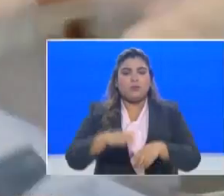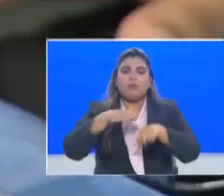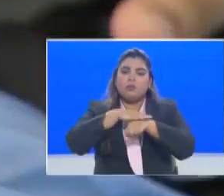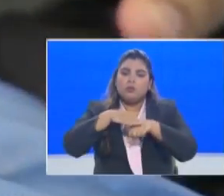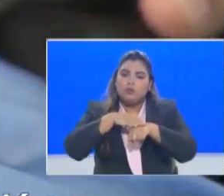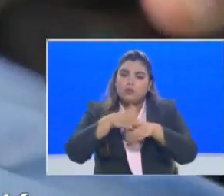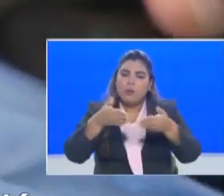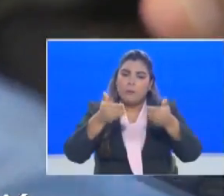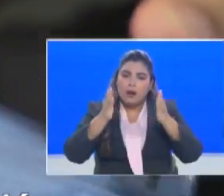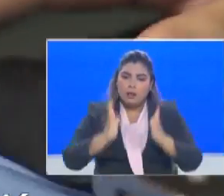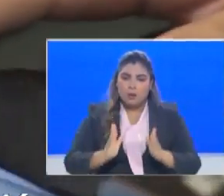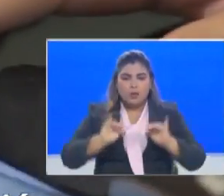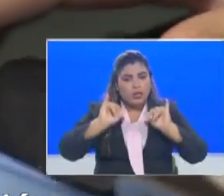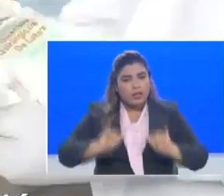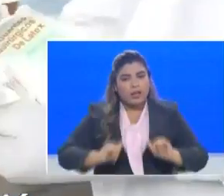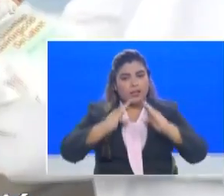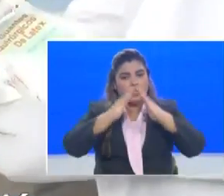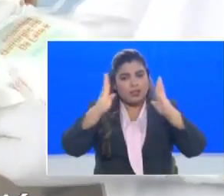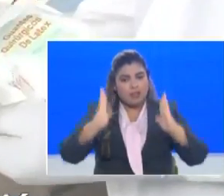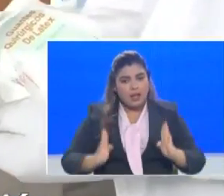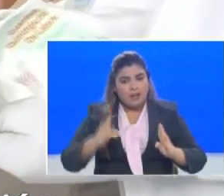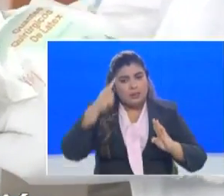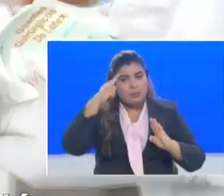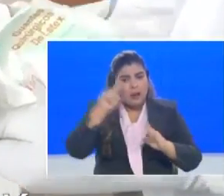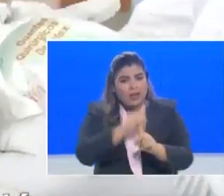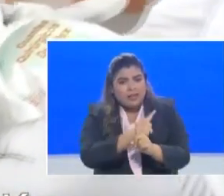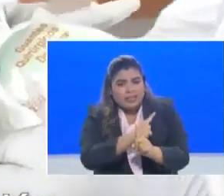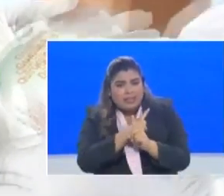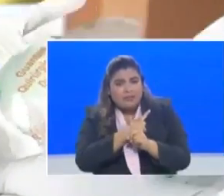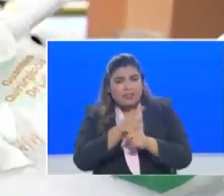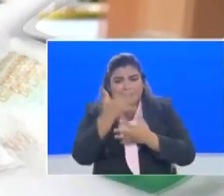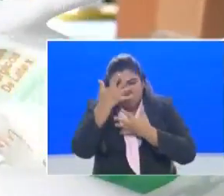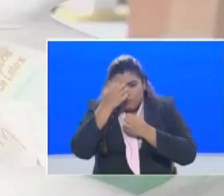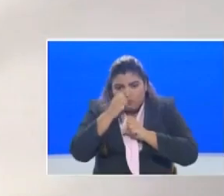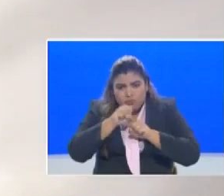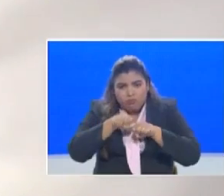en casa para evitar la propagación del coronavirus.